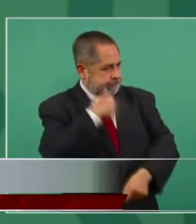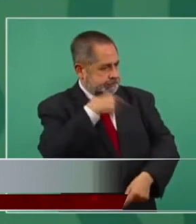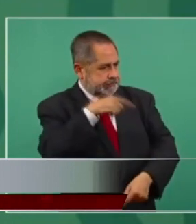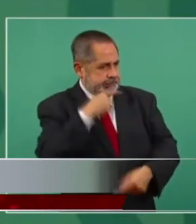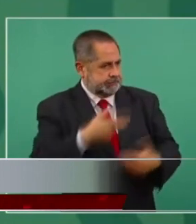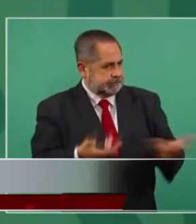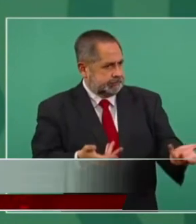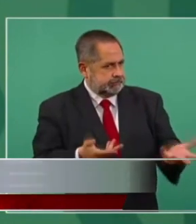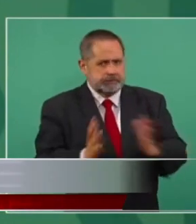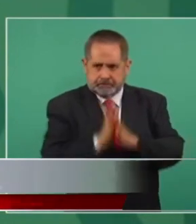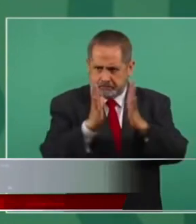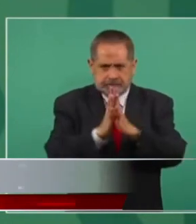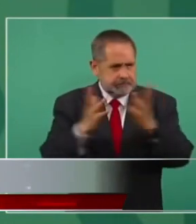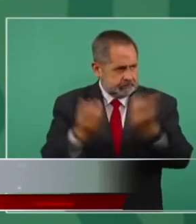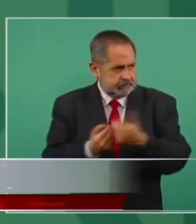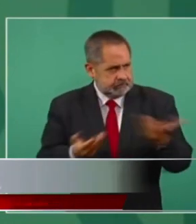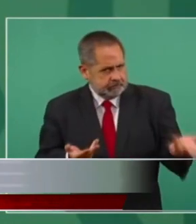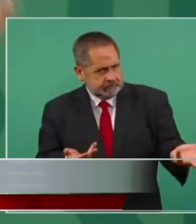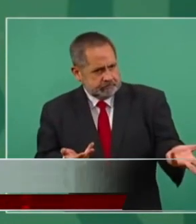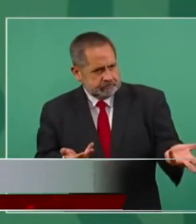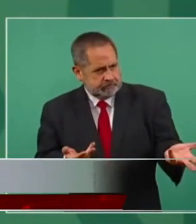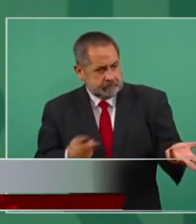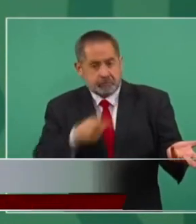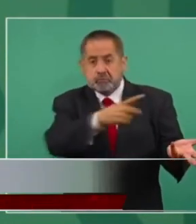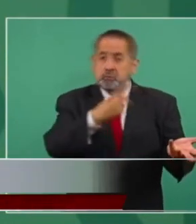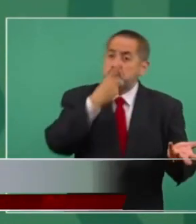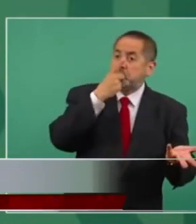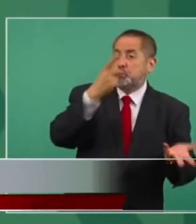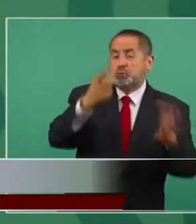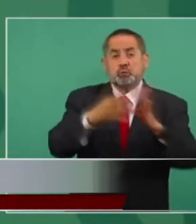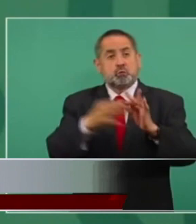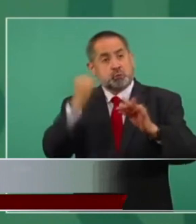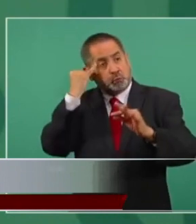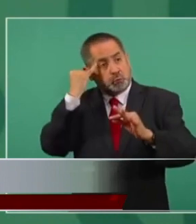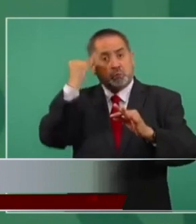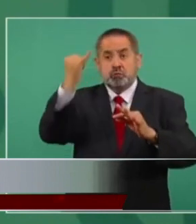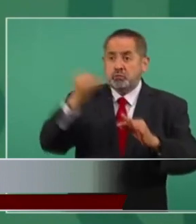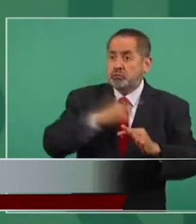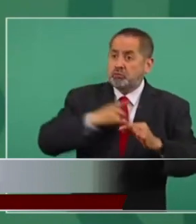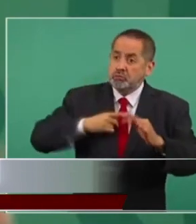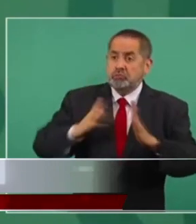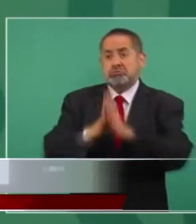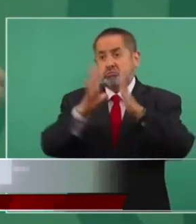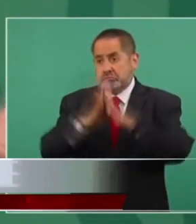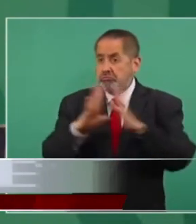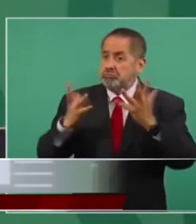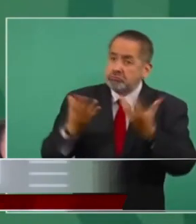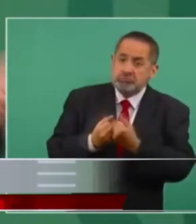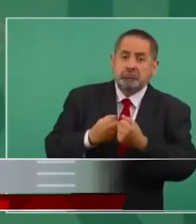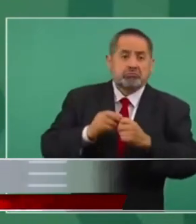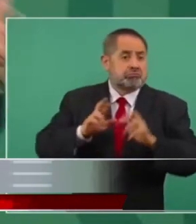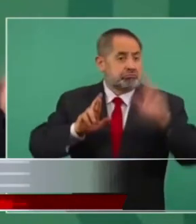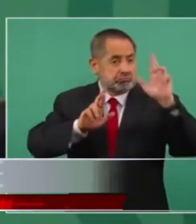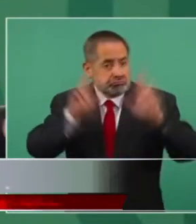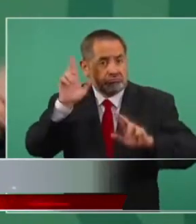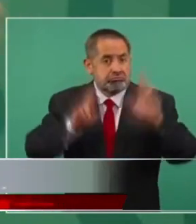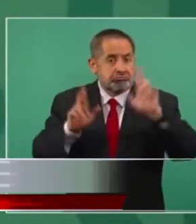¿qué no planteó de que había que participar para